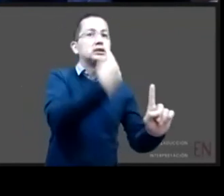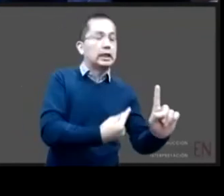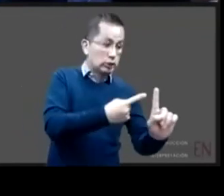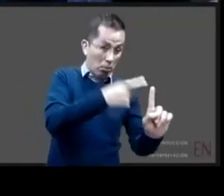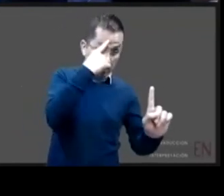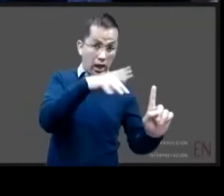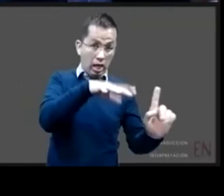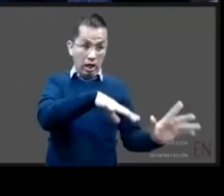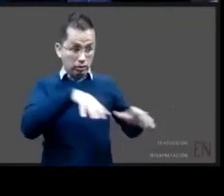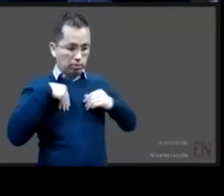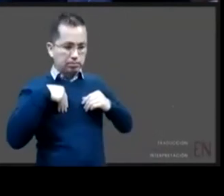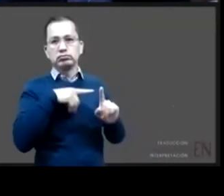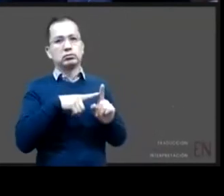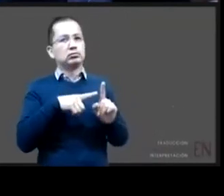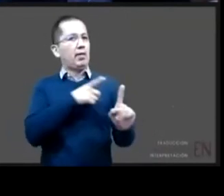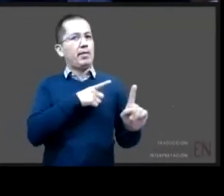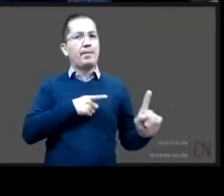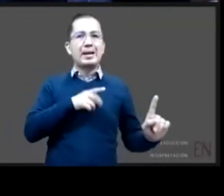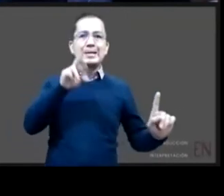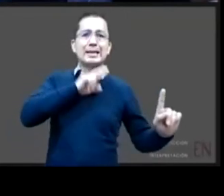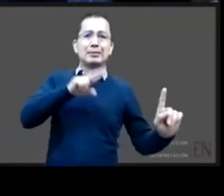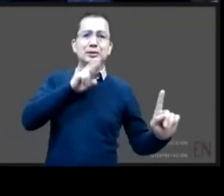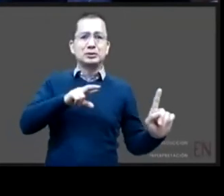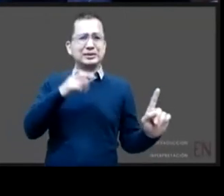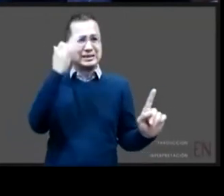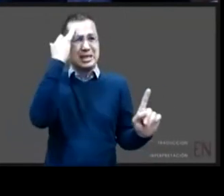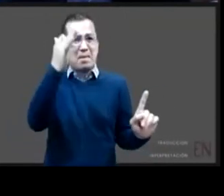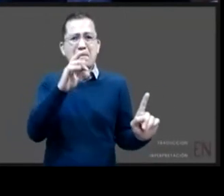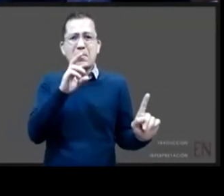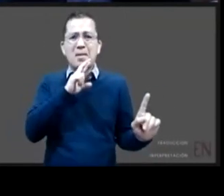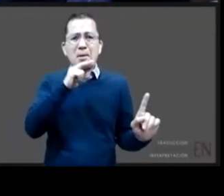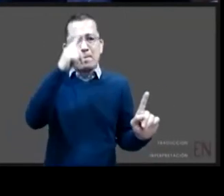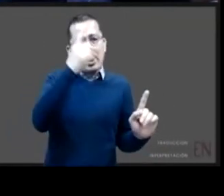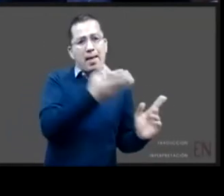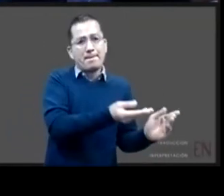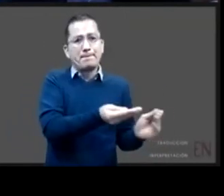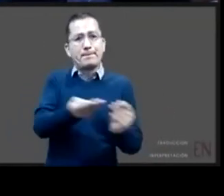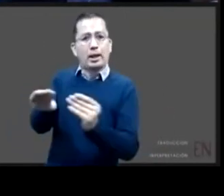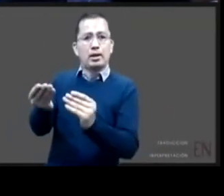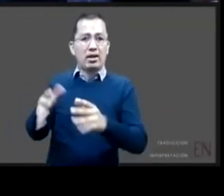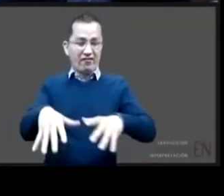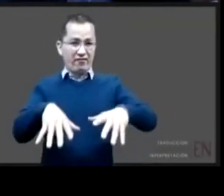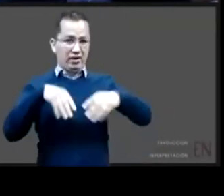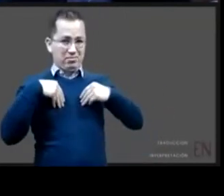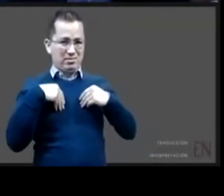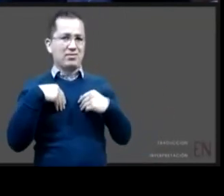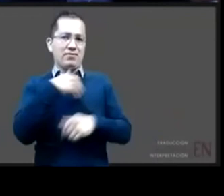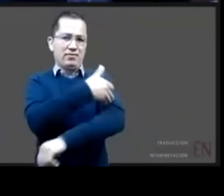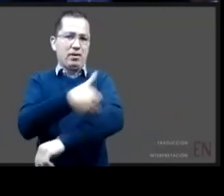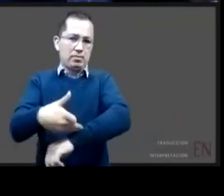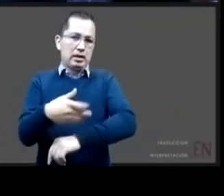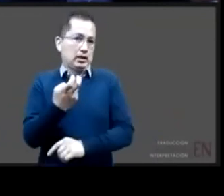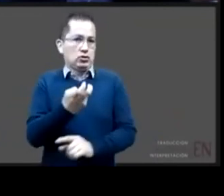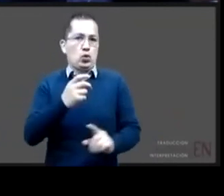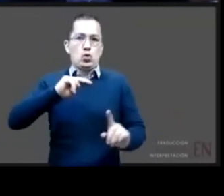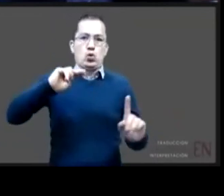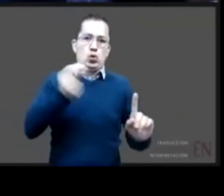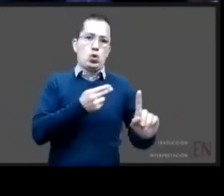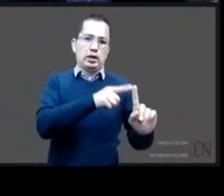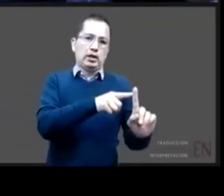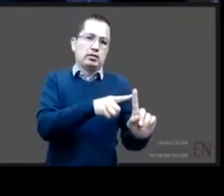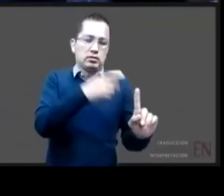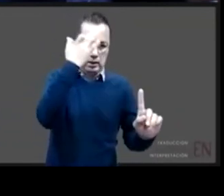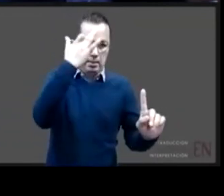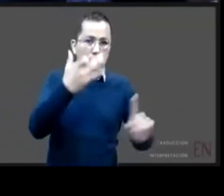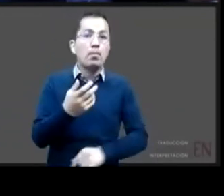posible que permanezca en un casa y que pueda estar en un ambiente de familia por otro lado tenemos el tema de los